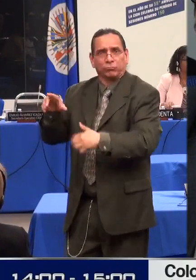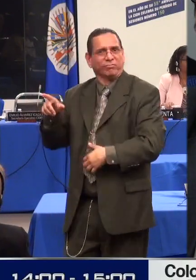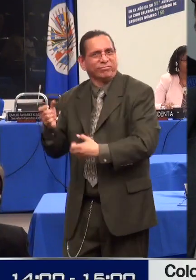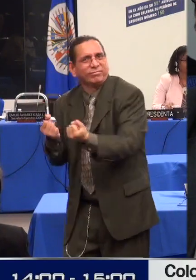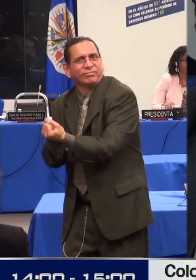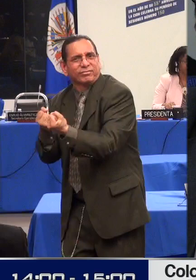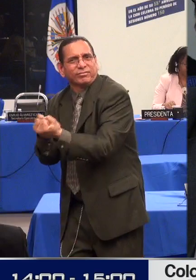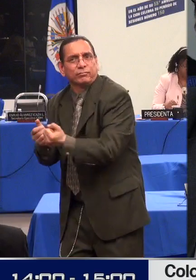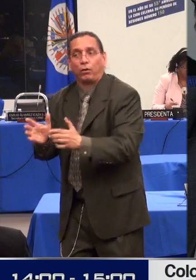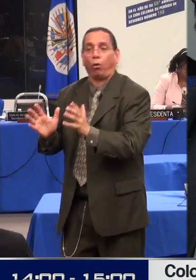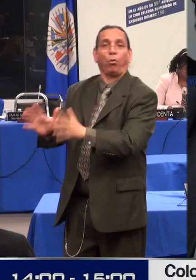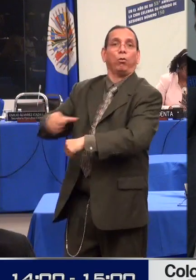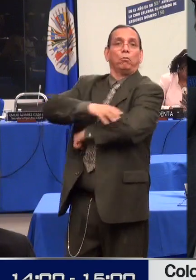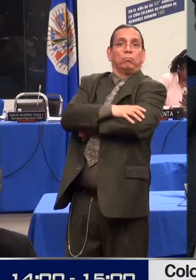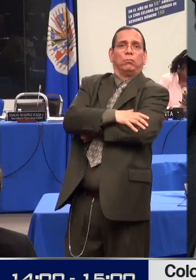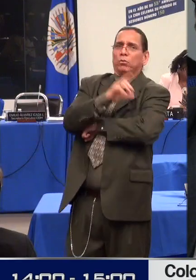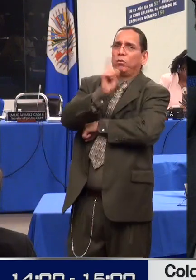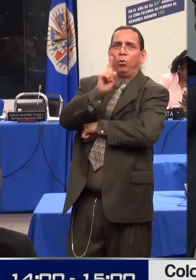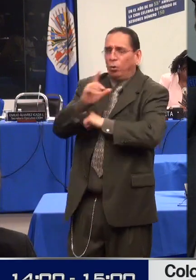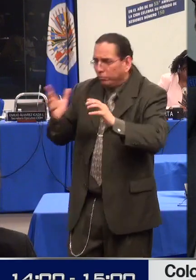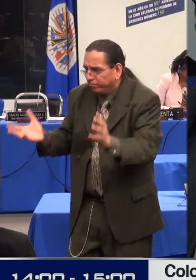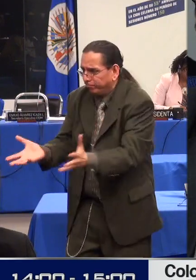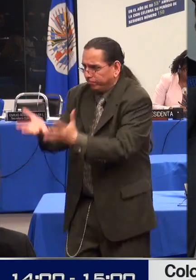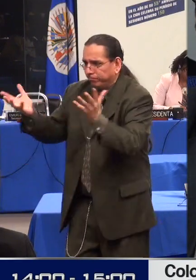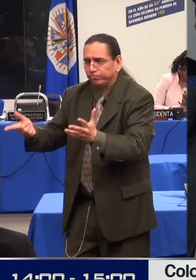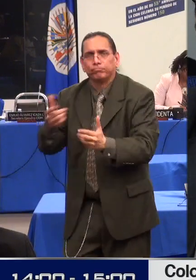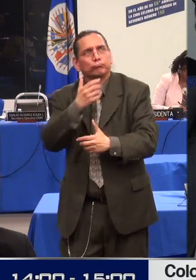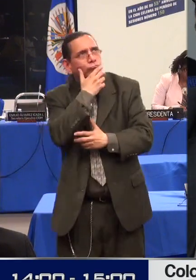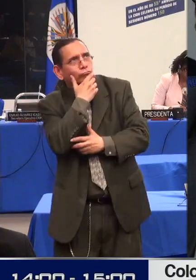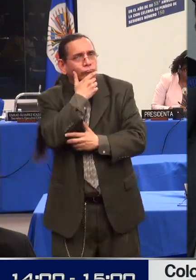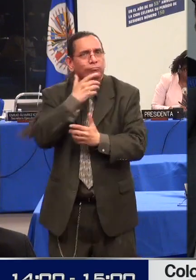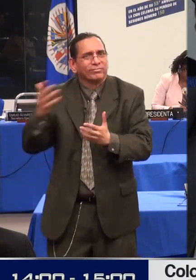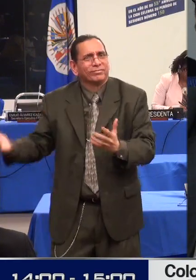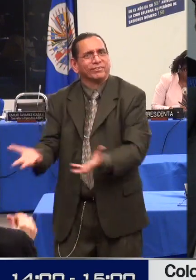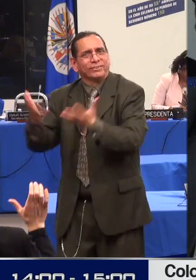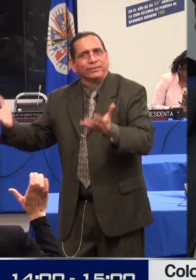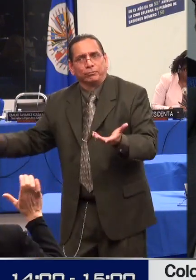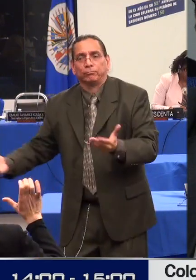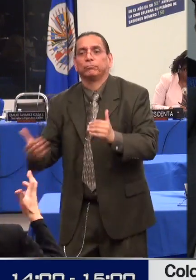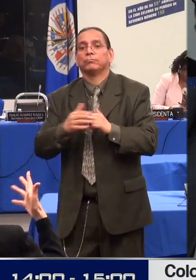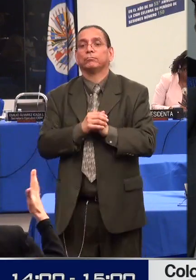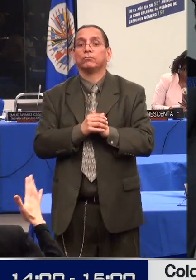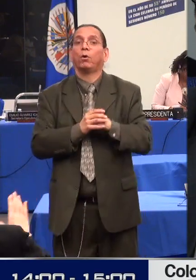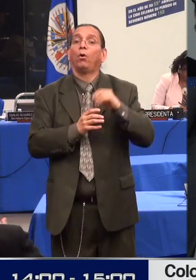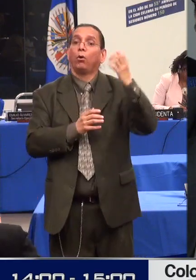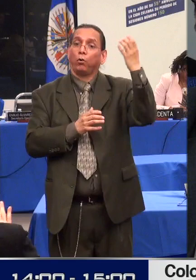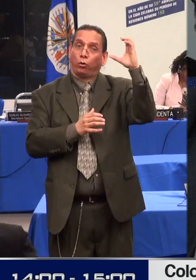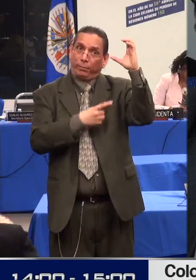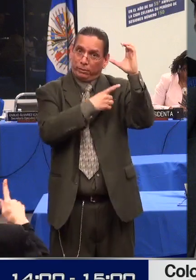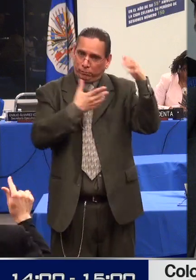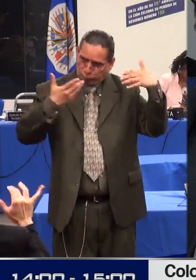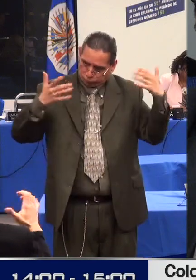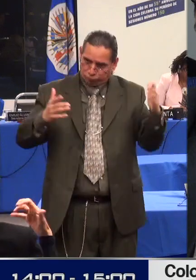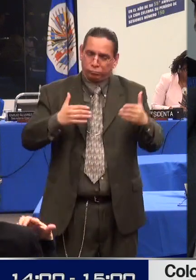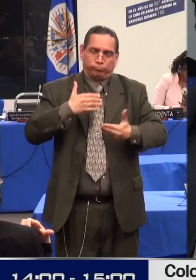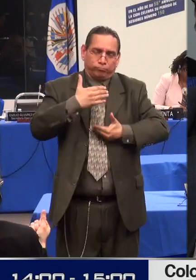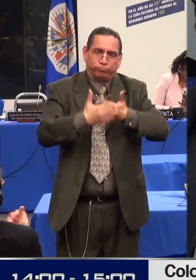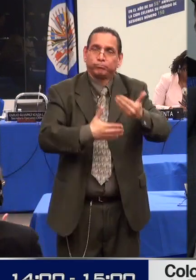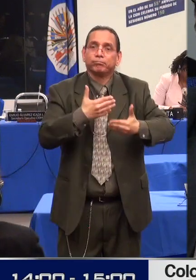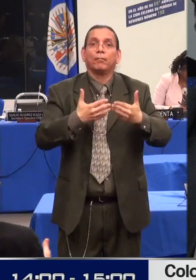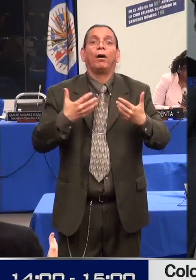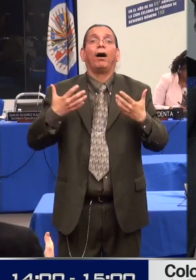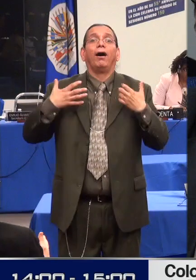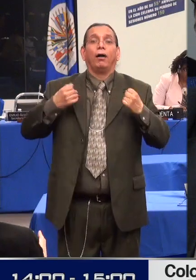De igual forma, Colombia formuló el Plan Decenal de Salud Pública 2012-2021 en un proceso nacional ampliamente participativo,